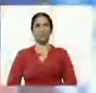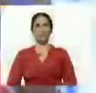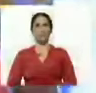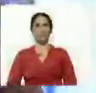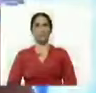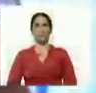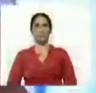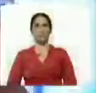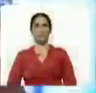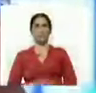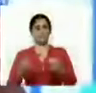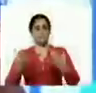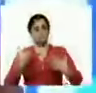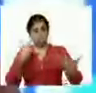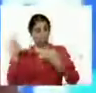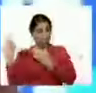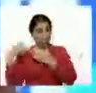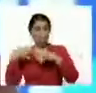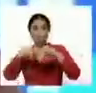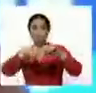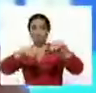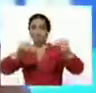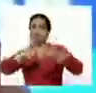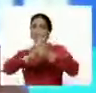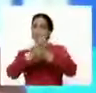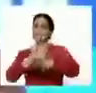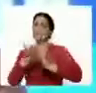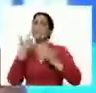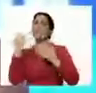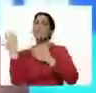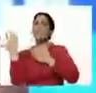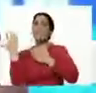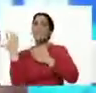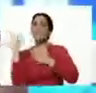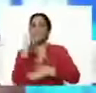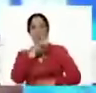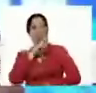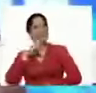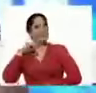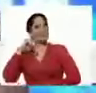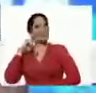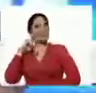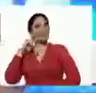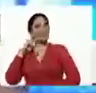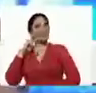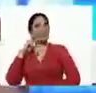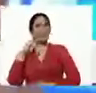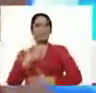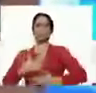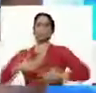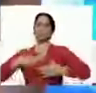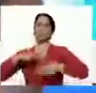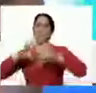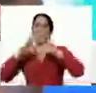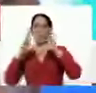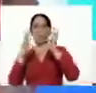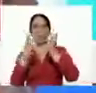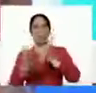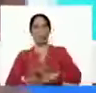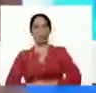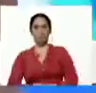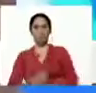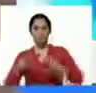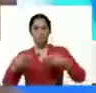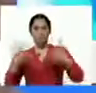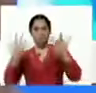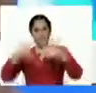Me llegó, miren, a Harinarepa. Harinarepa, la mayor calidad del mundo. Una